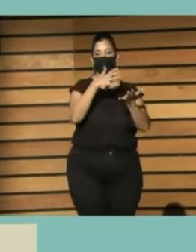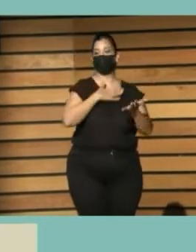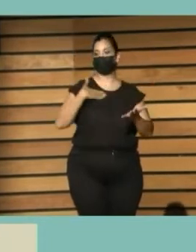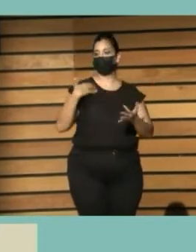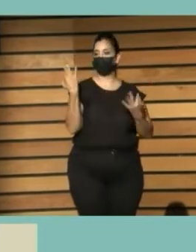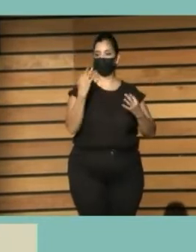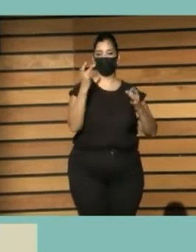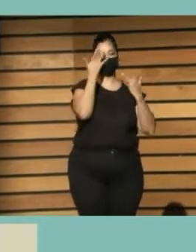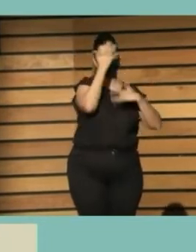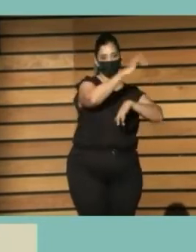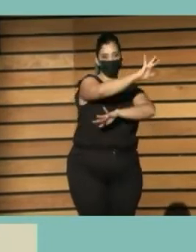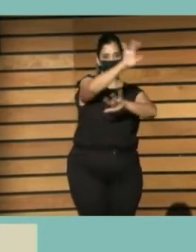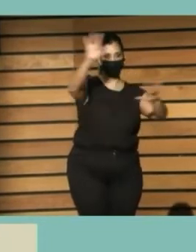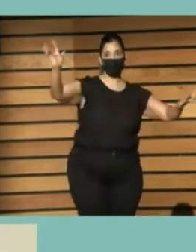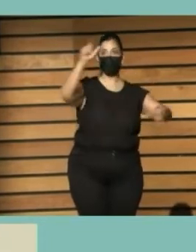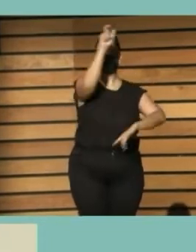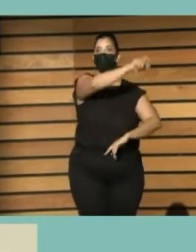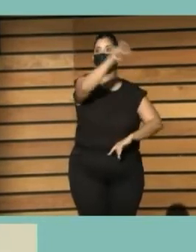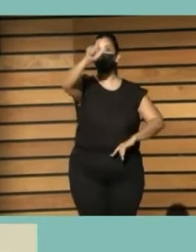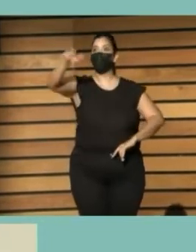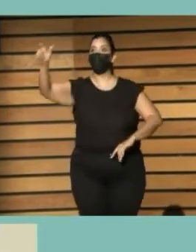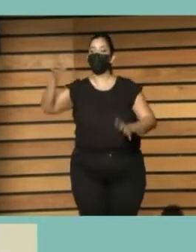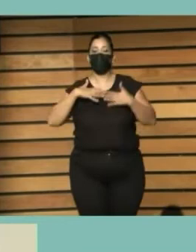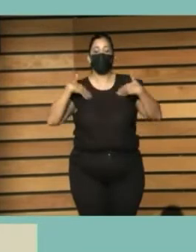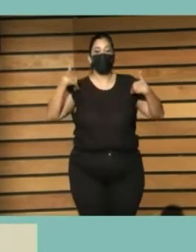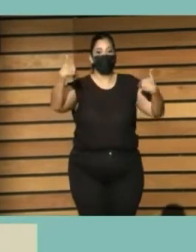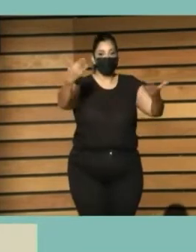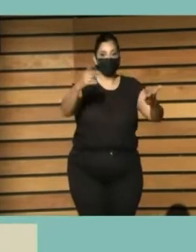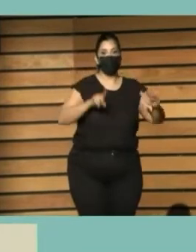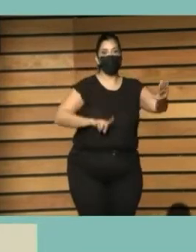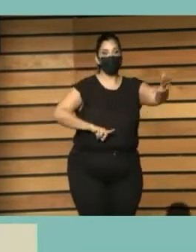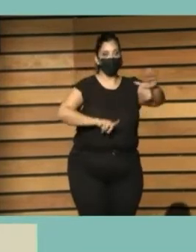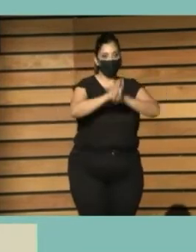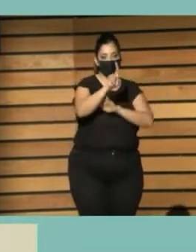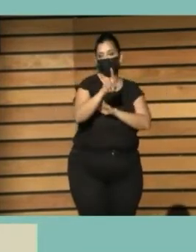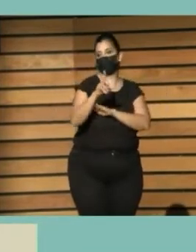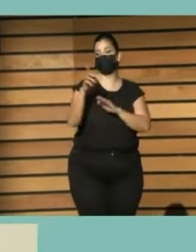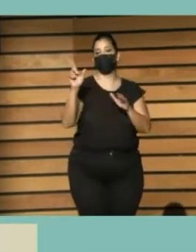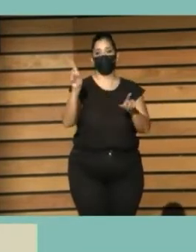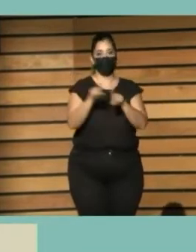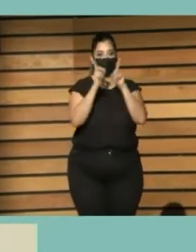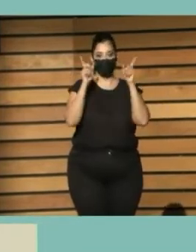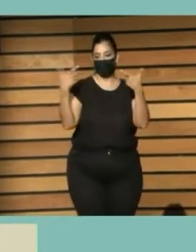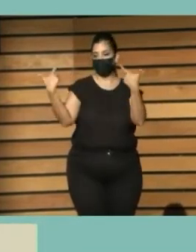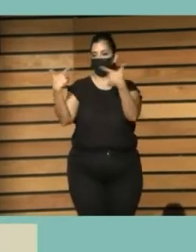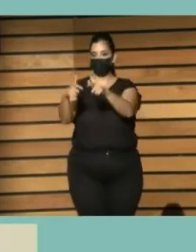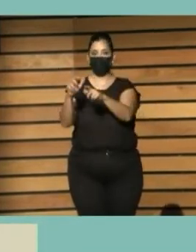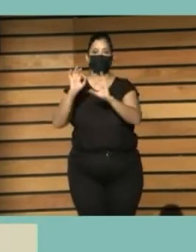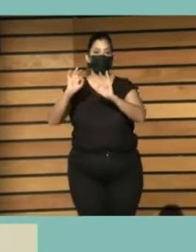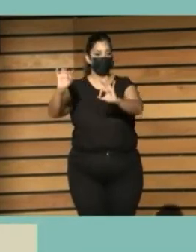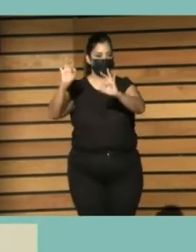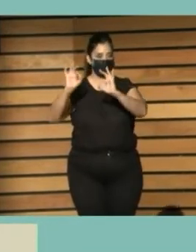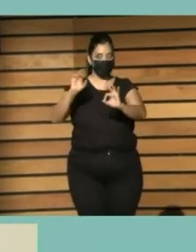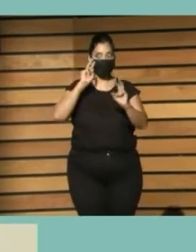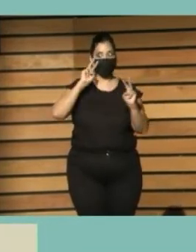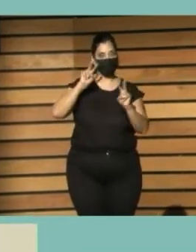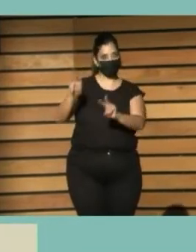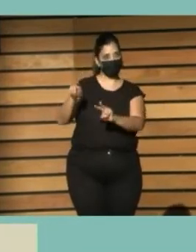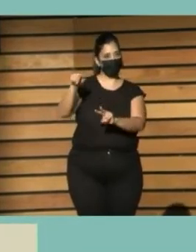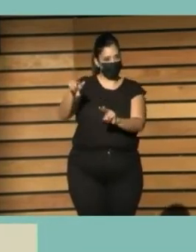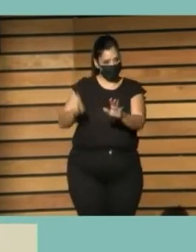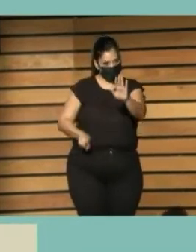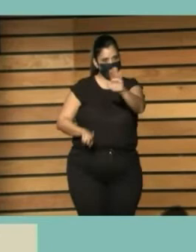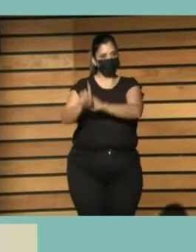para la inclusión para el desarrollo para mostrar que las bibliotecas pueden ser agentes de